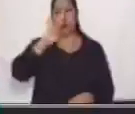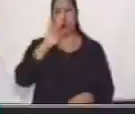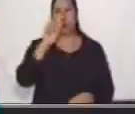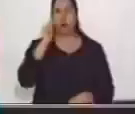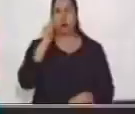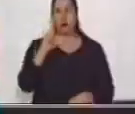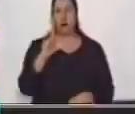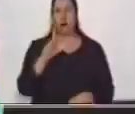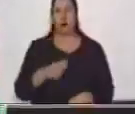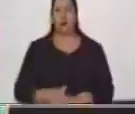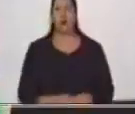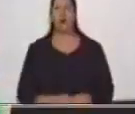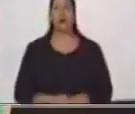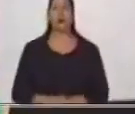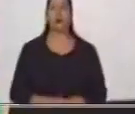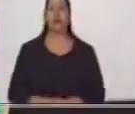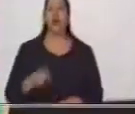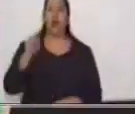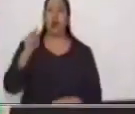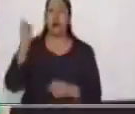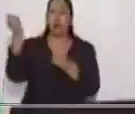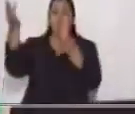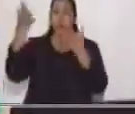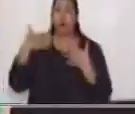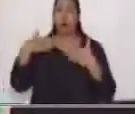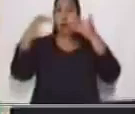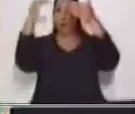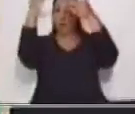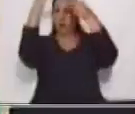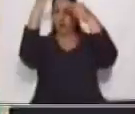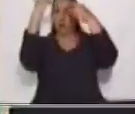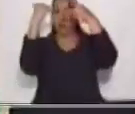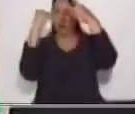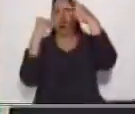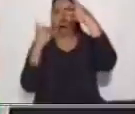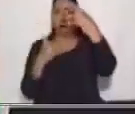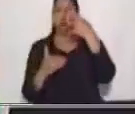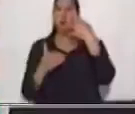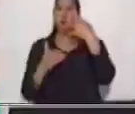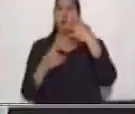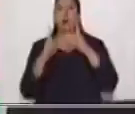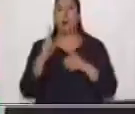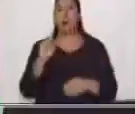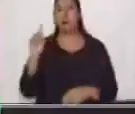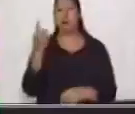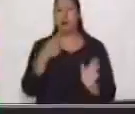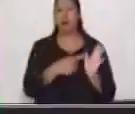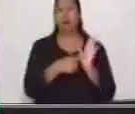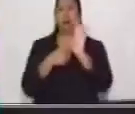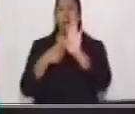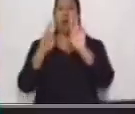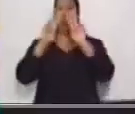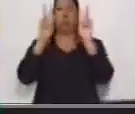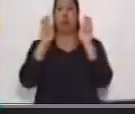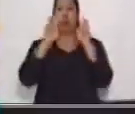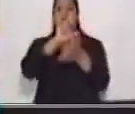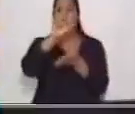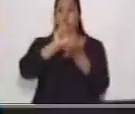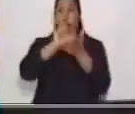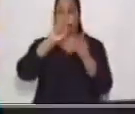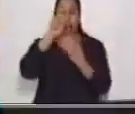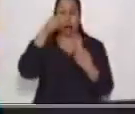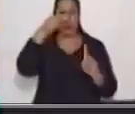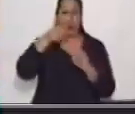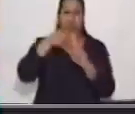En los mapas conceptuales vamos a observar que nos presentan el tema central, subtemas y los